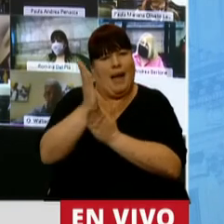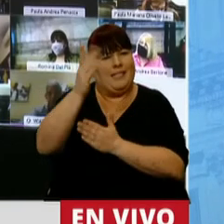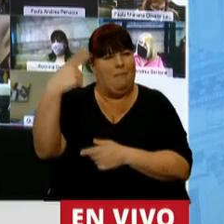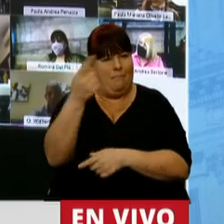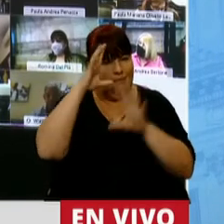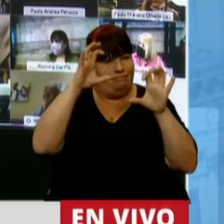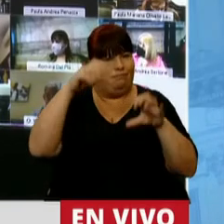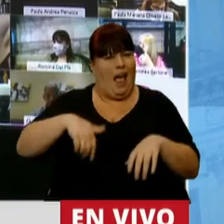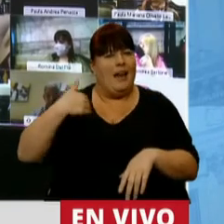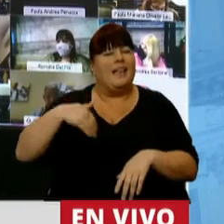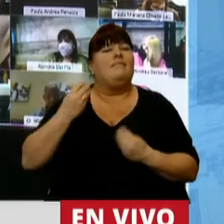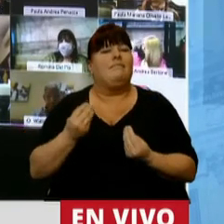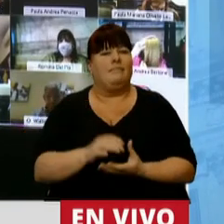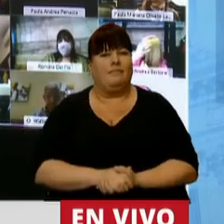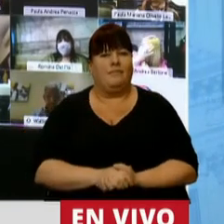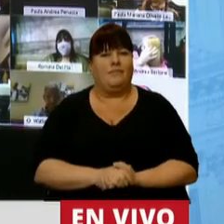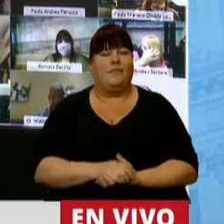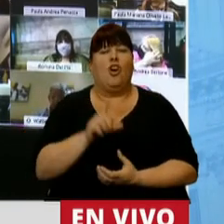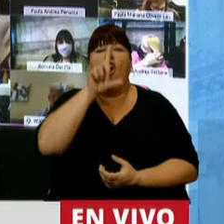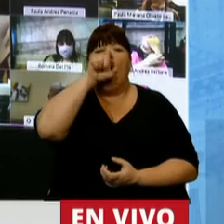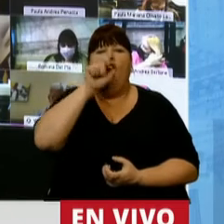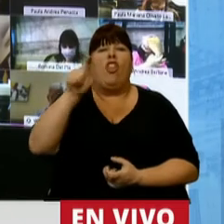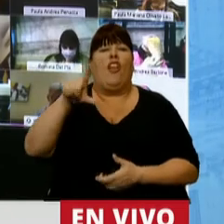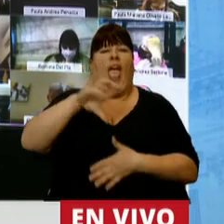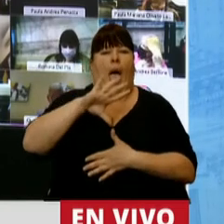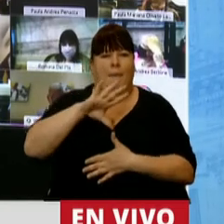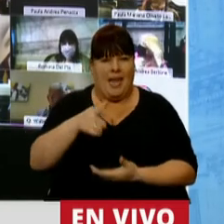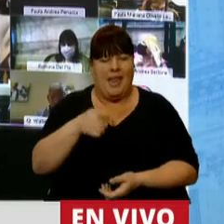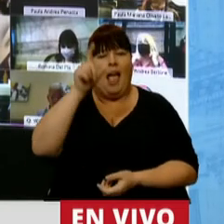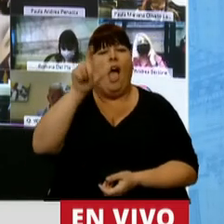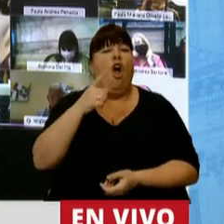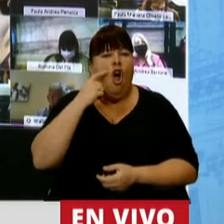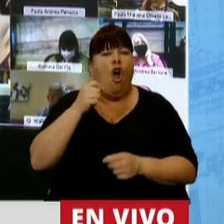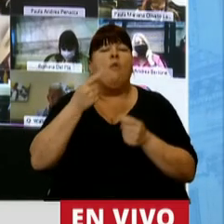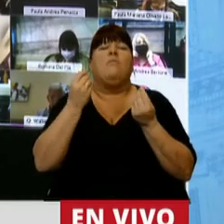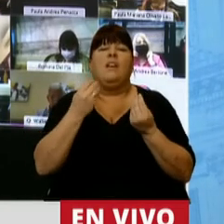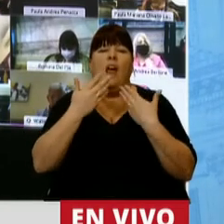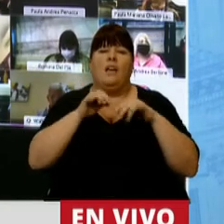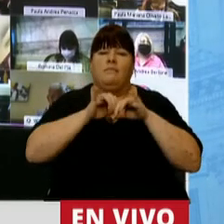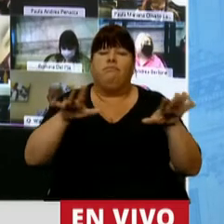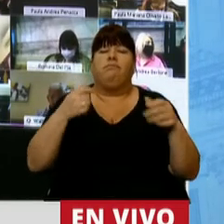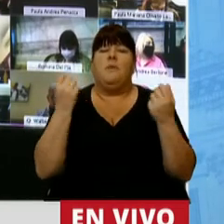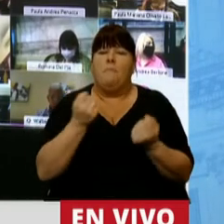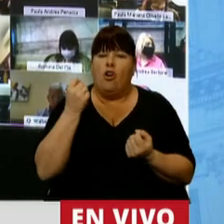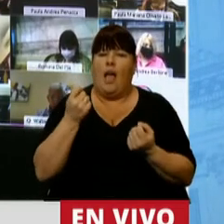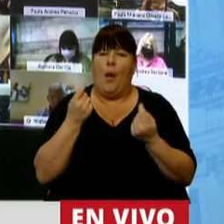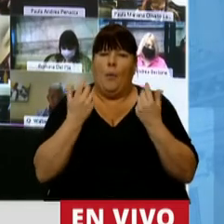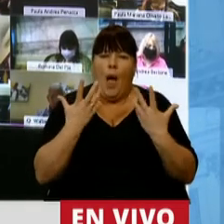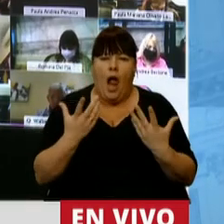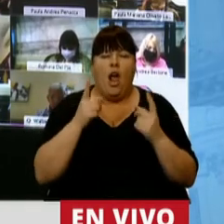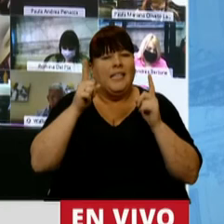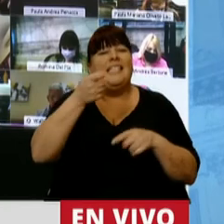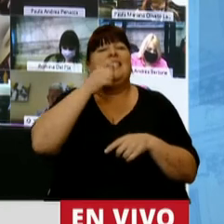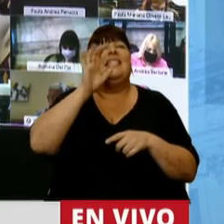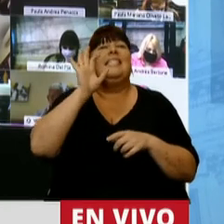memoria de todos los argentinos, que es el cóndor de América. Un hombre que supo transmitir estos valores y quien